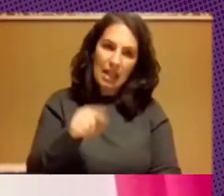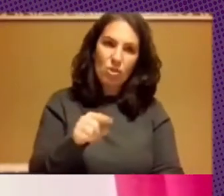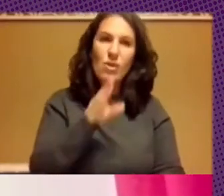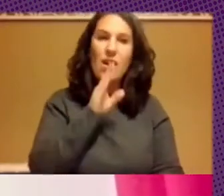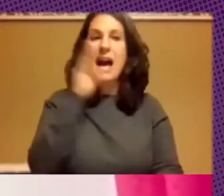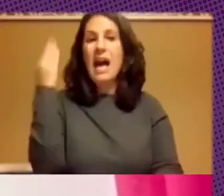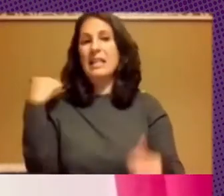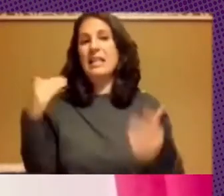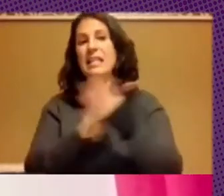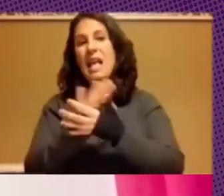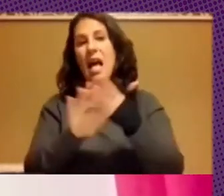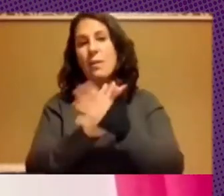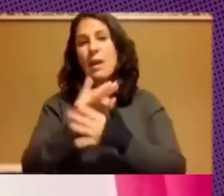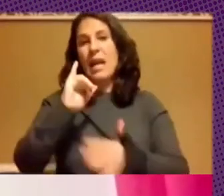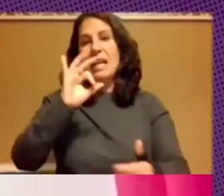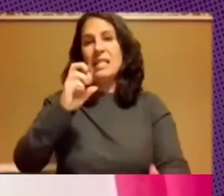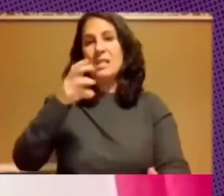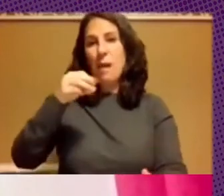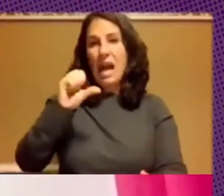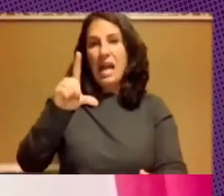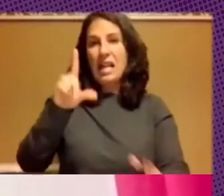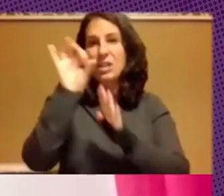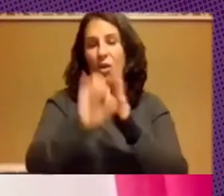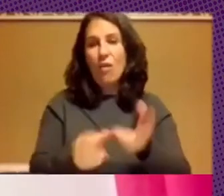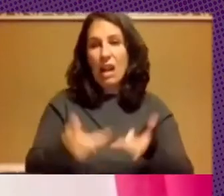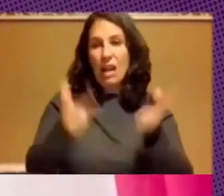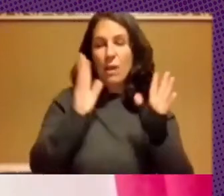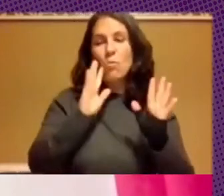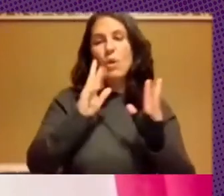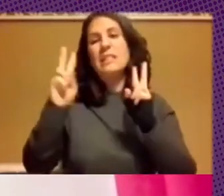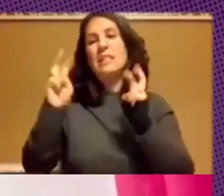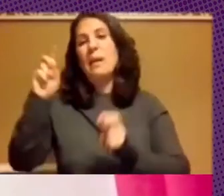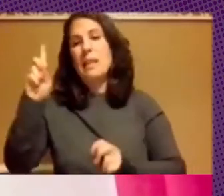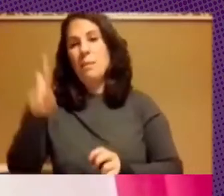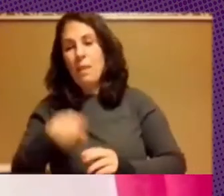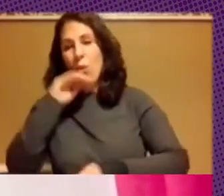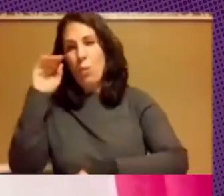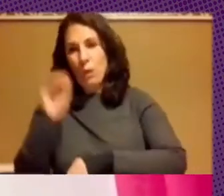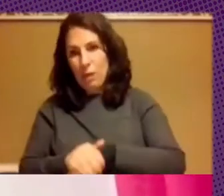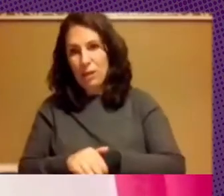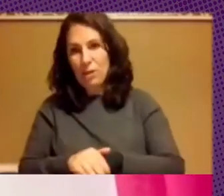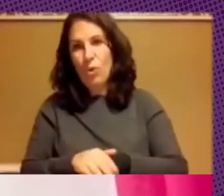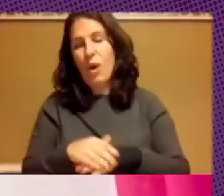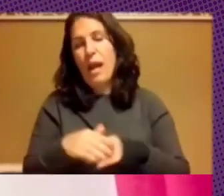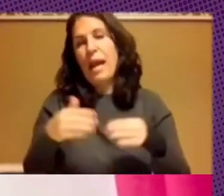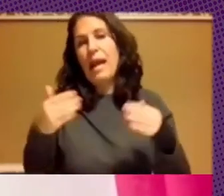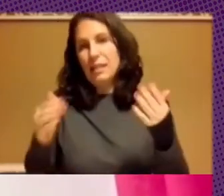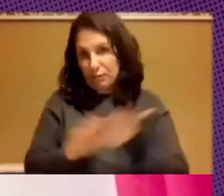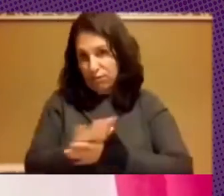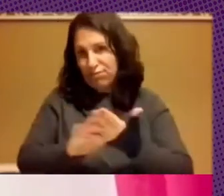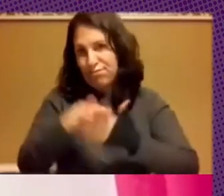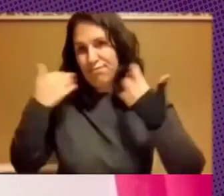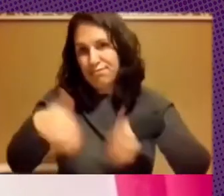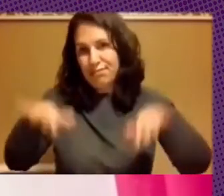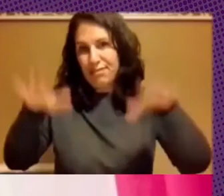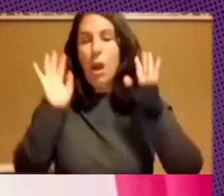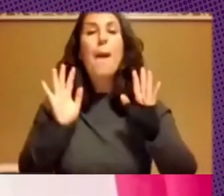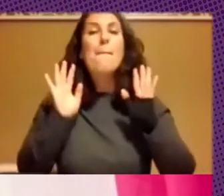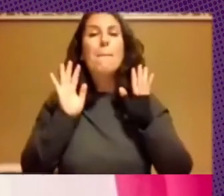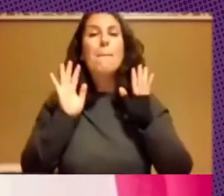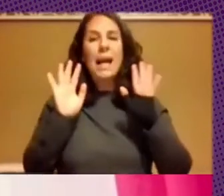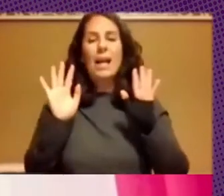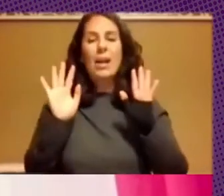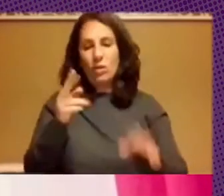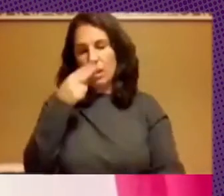antes Ismael de la ley de software libre pues también el tema del cumplimiento siempre como cualquier cosa es todo un asunto pero pero bueno no deja de ser